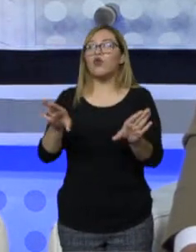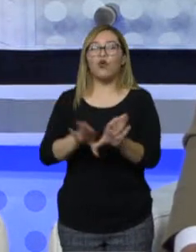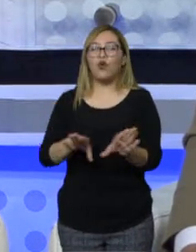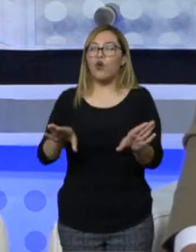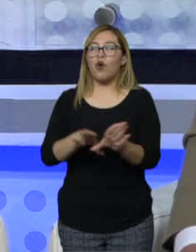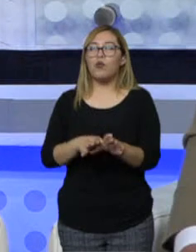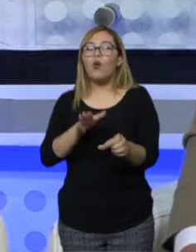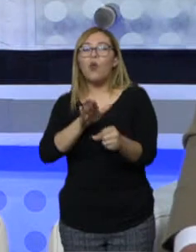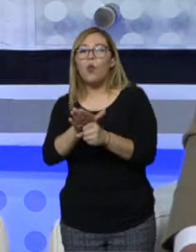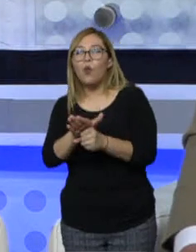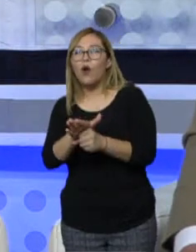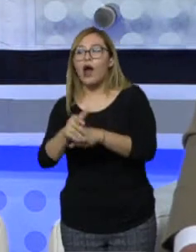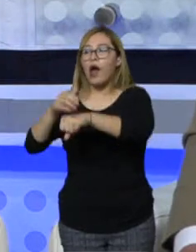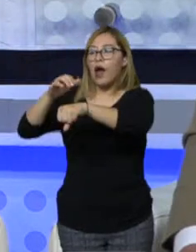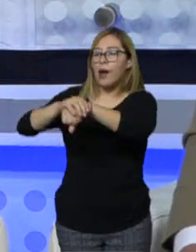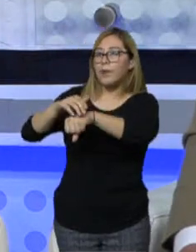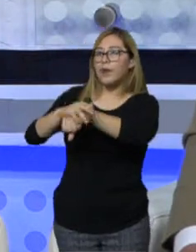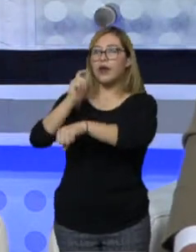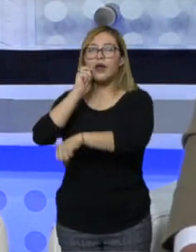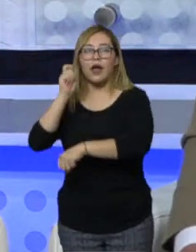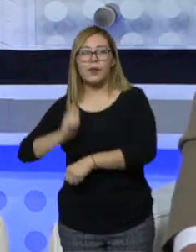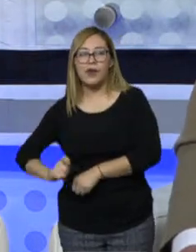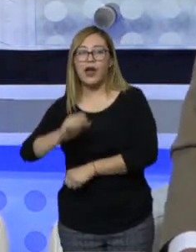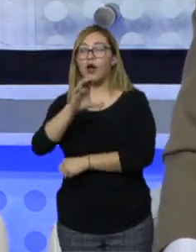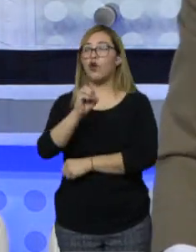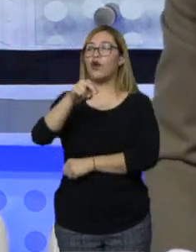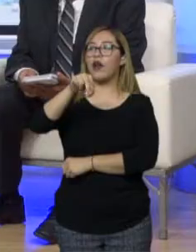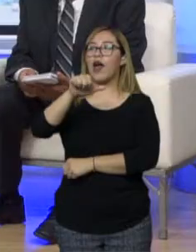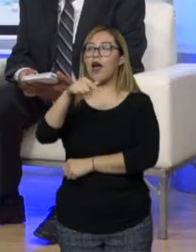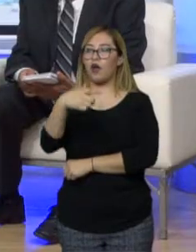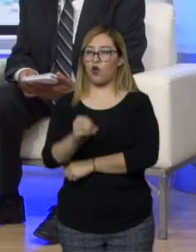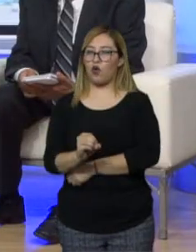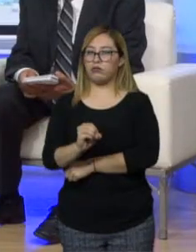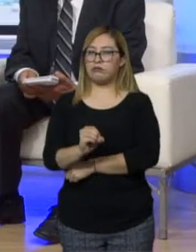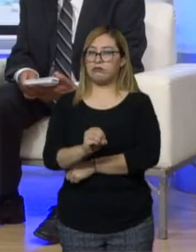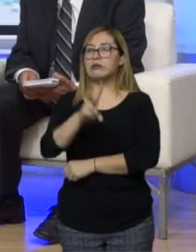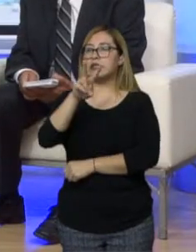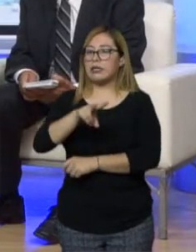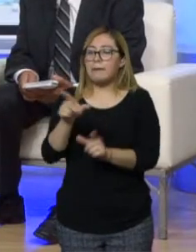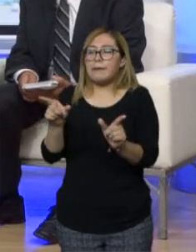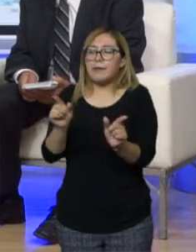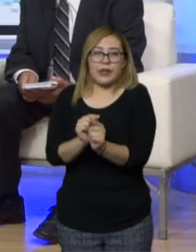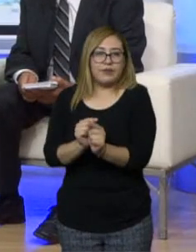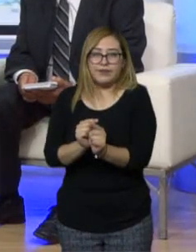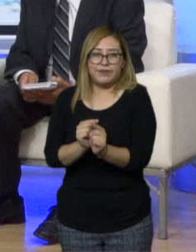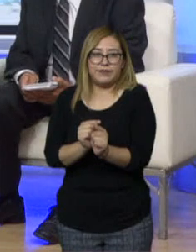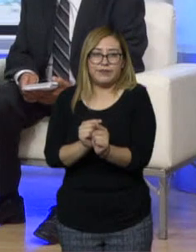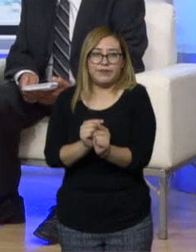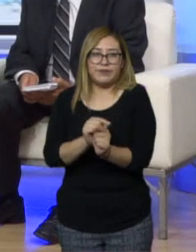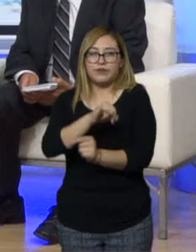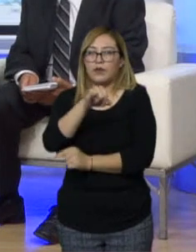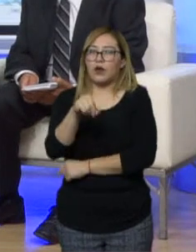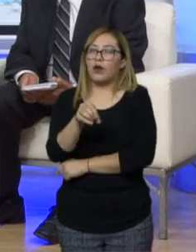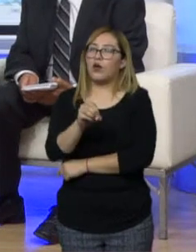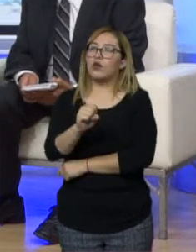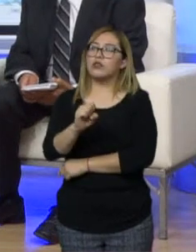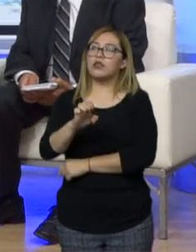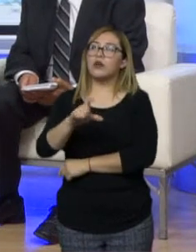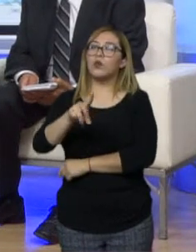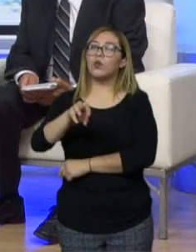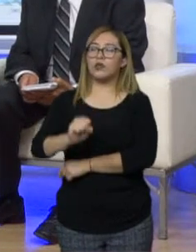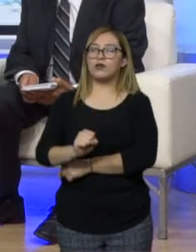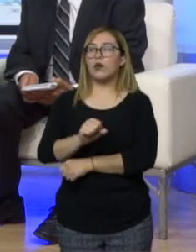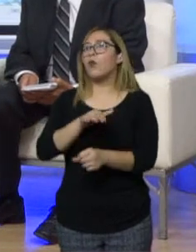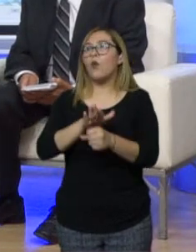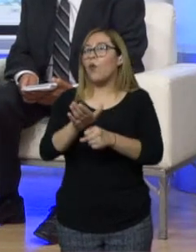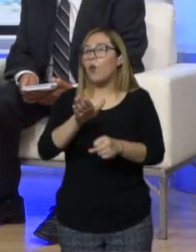de relación que va a haber en la Conago. Claro, y aunque es muy breve, José Luis Juárez, bueno, lo mínimo